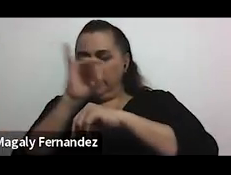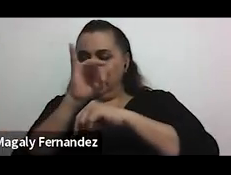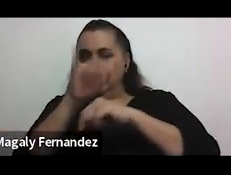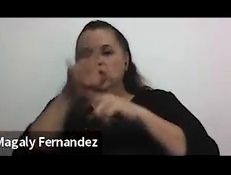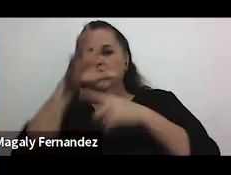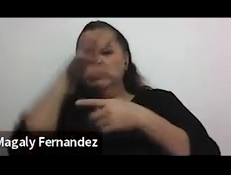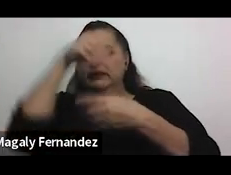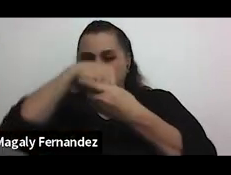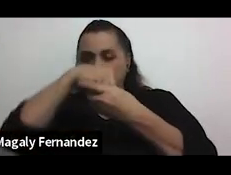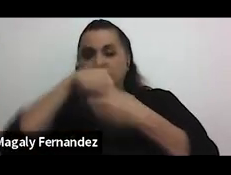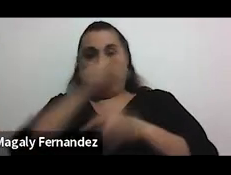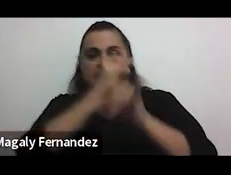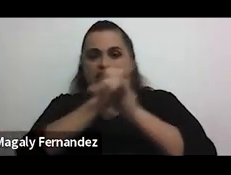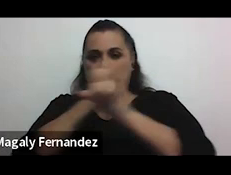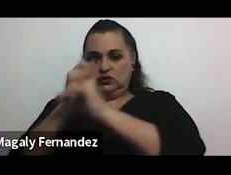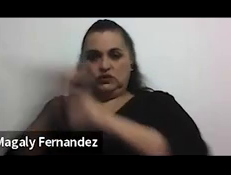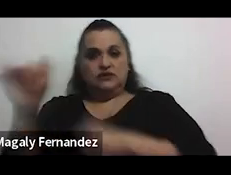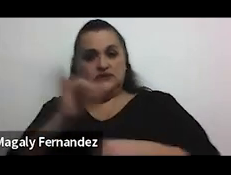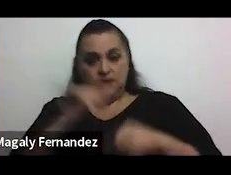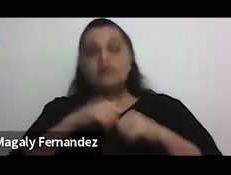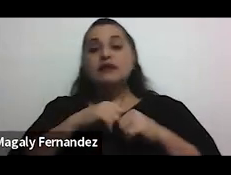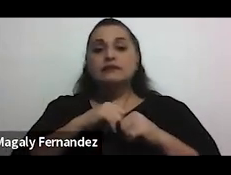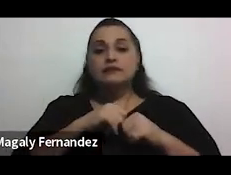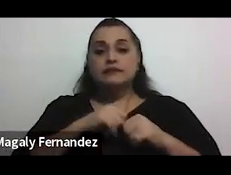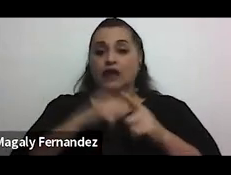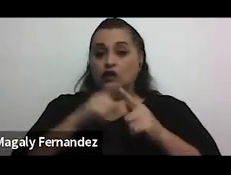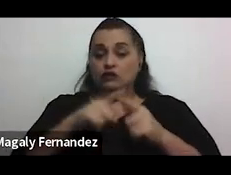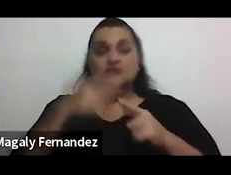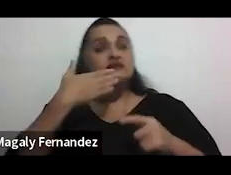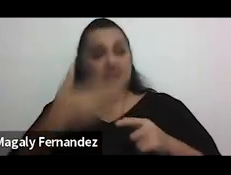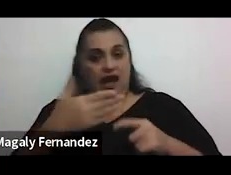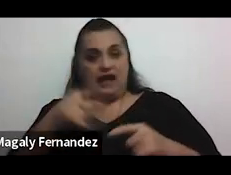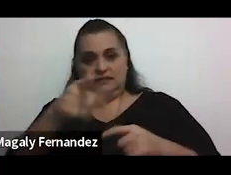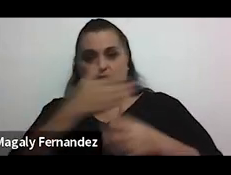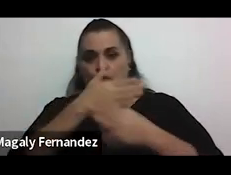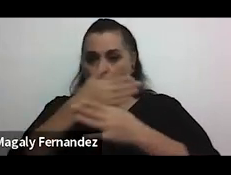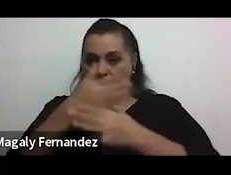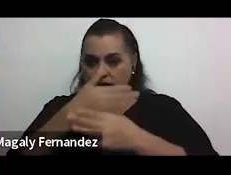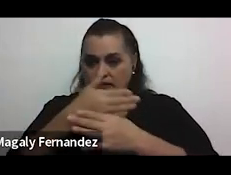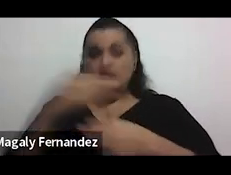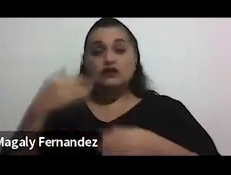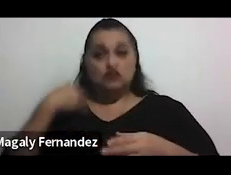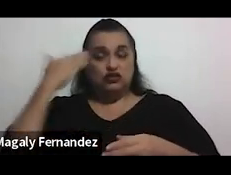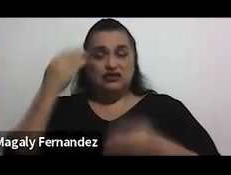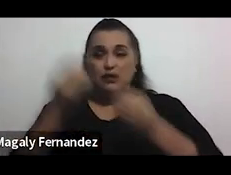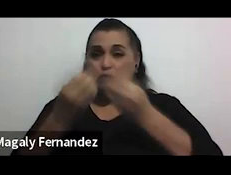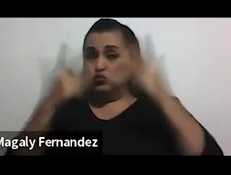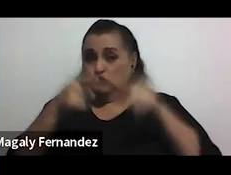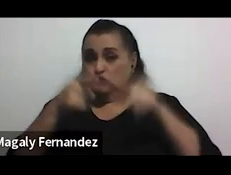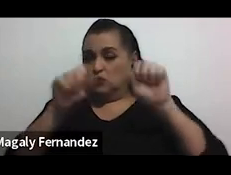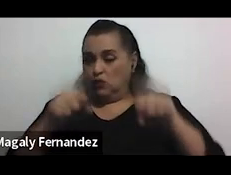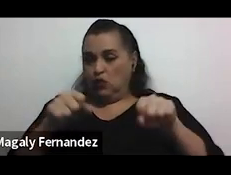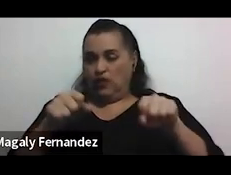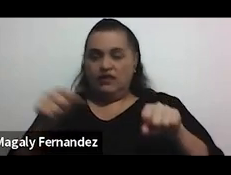internalizada en las instituciones entonces gracias también por compartirlo y sé que mucho de esto te puede resonar